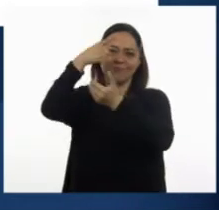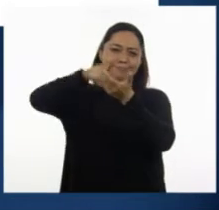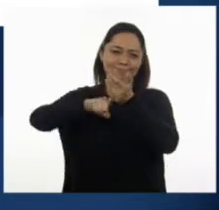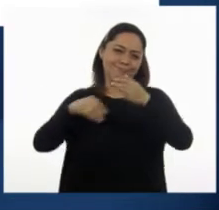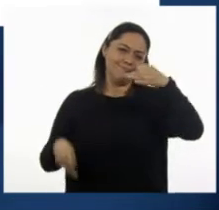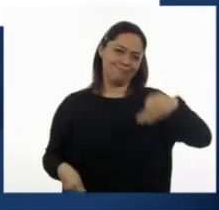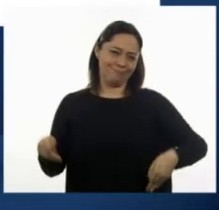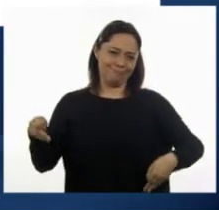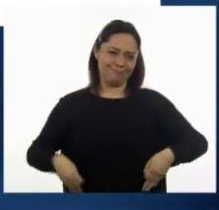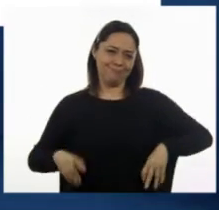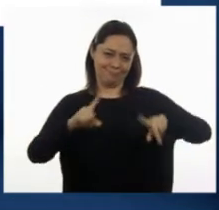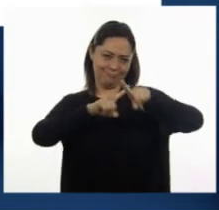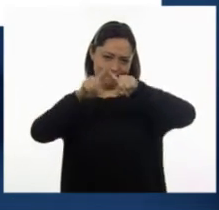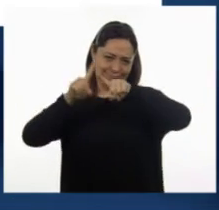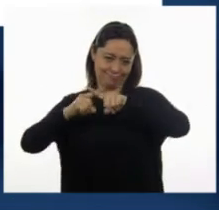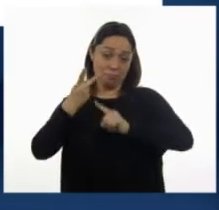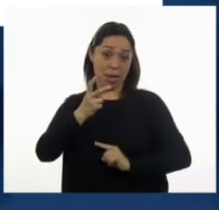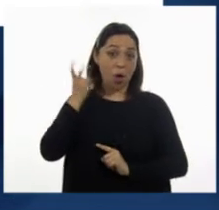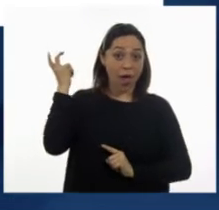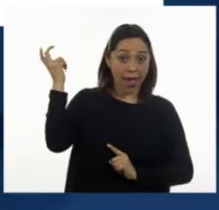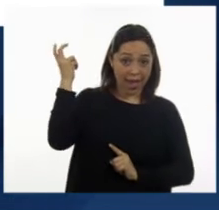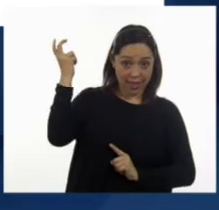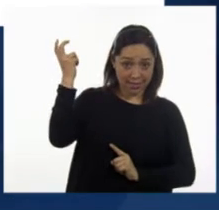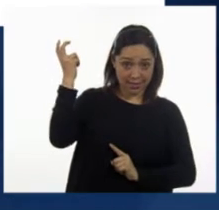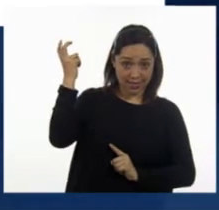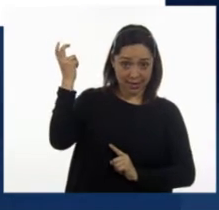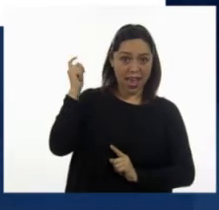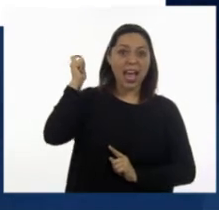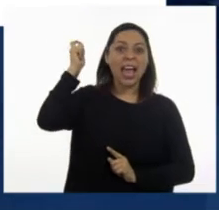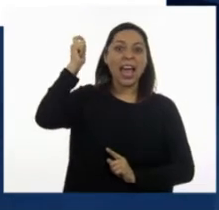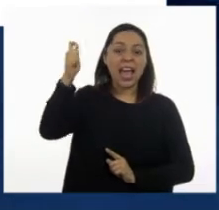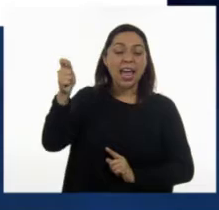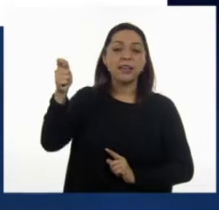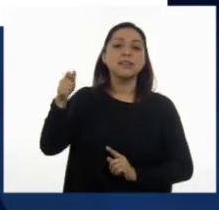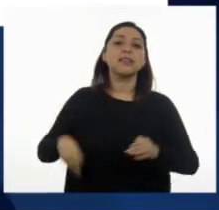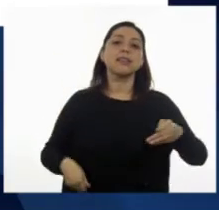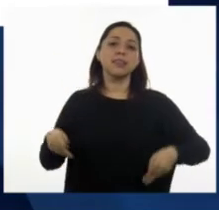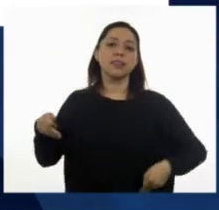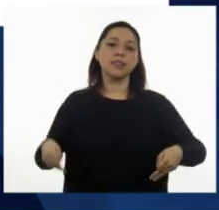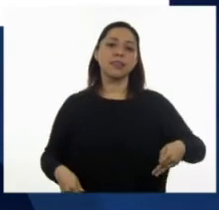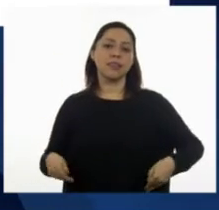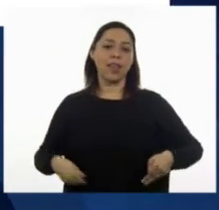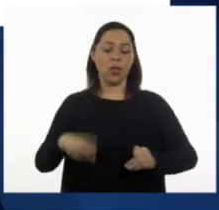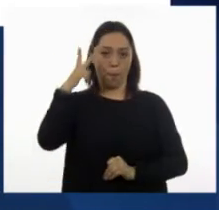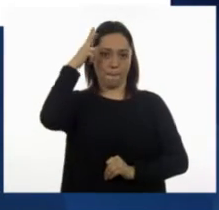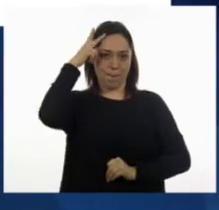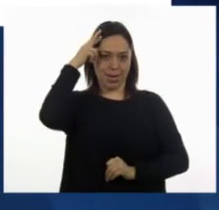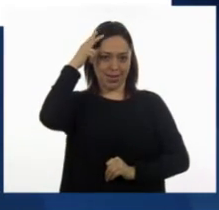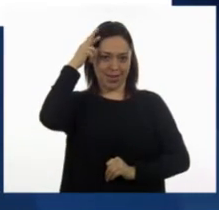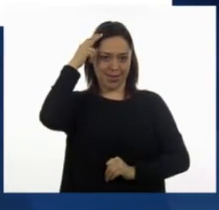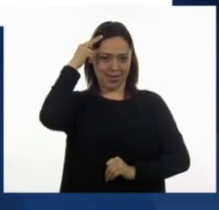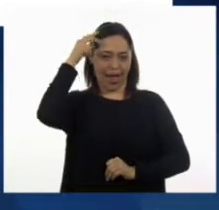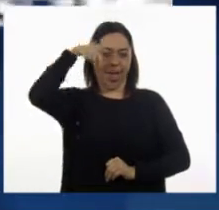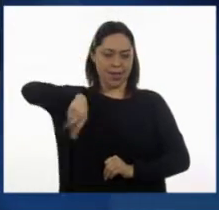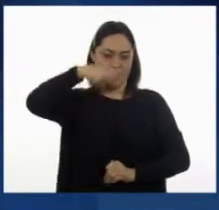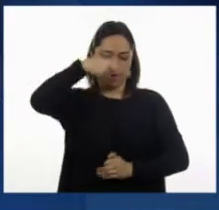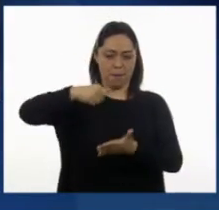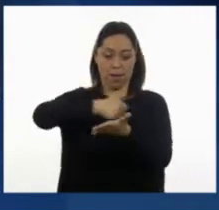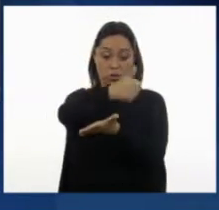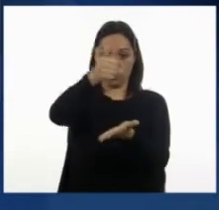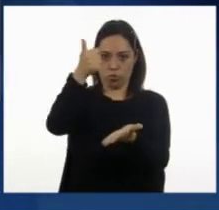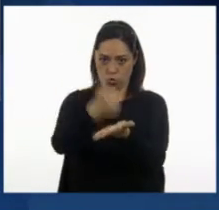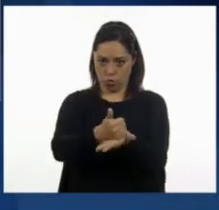teatros, ¿no? Pero este que se está mostrando ahorita es el Teatro del Palacio de las Bellas Artes que está en la Ciudad de México.